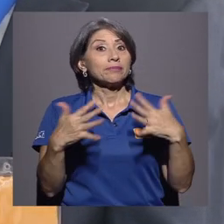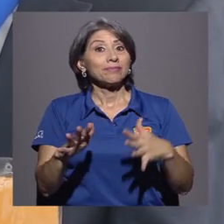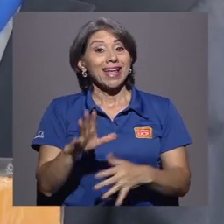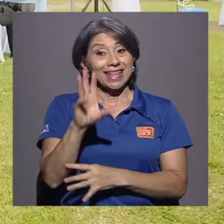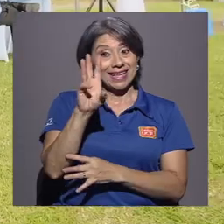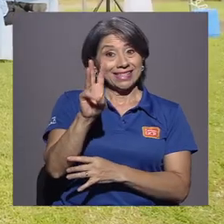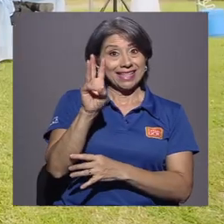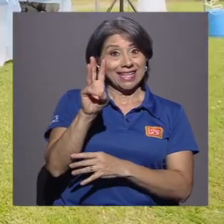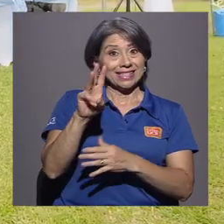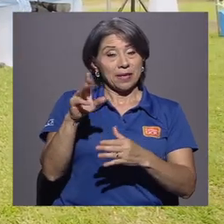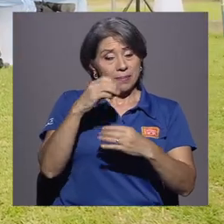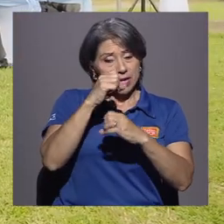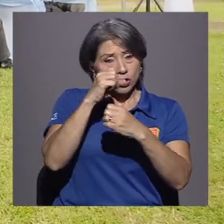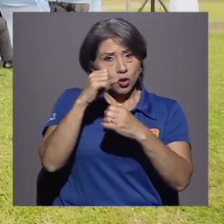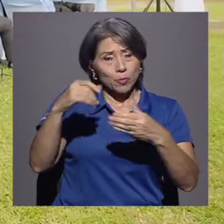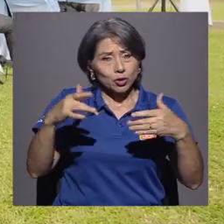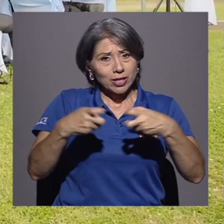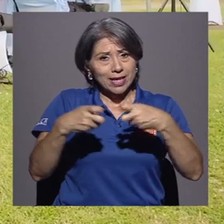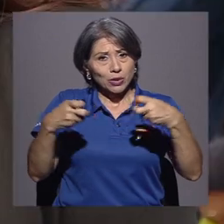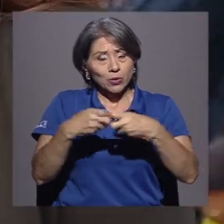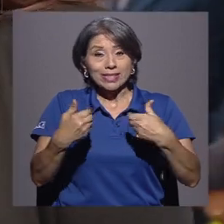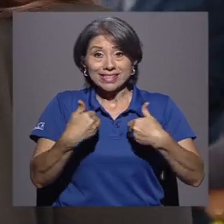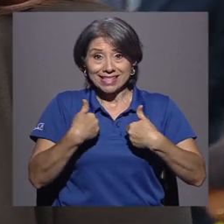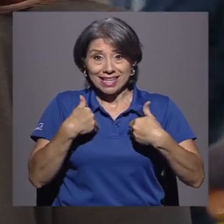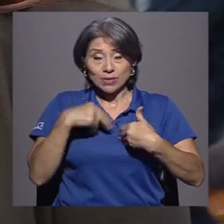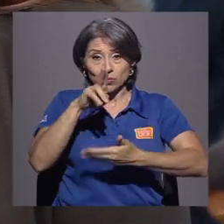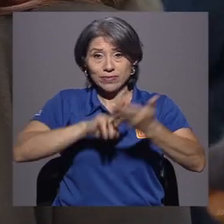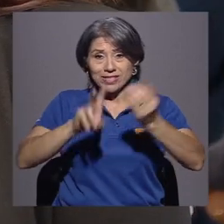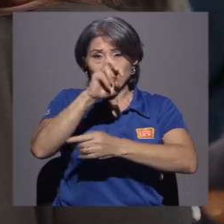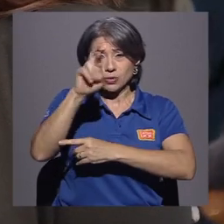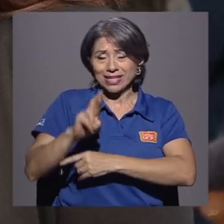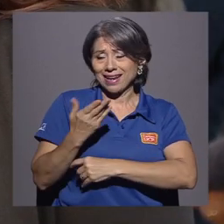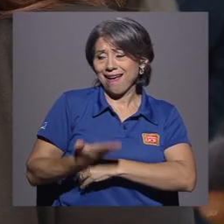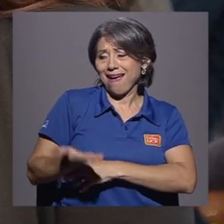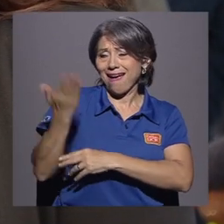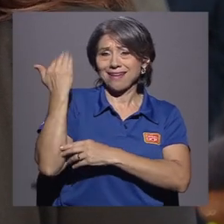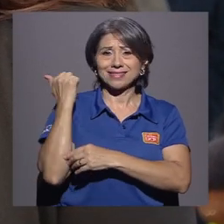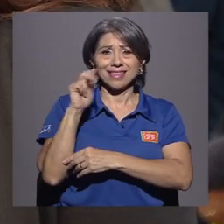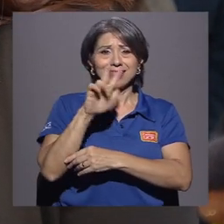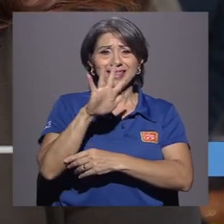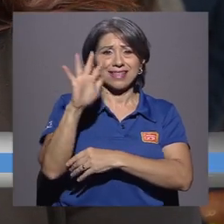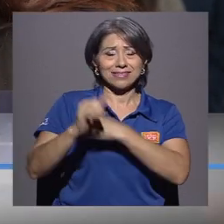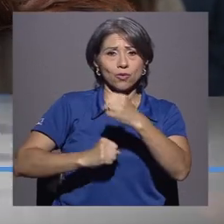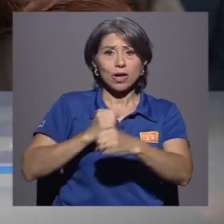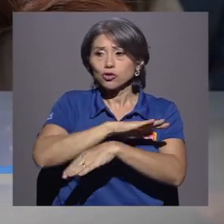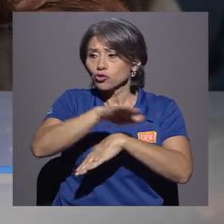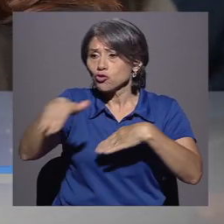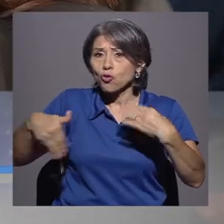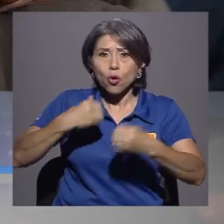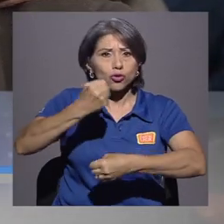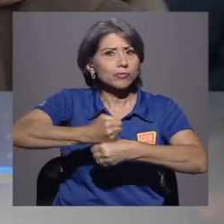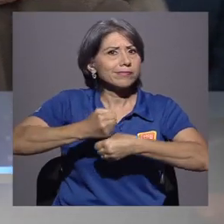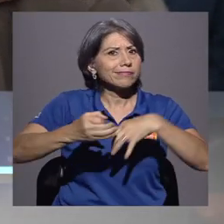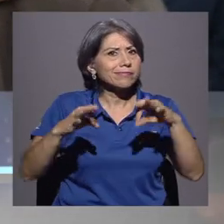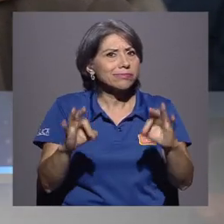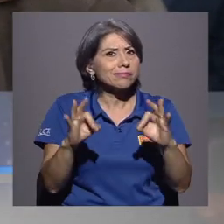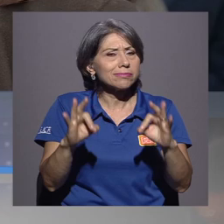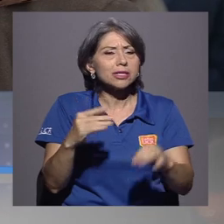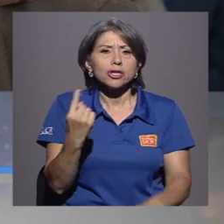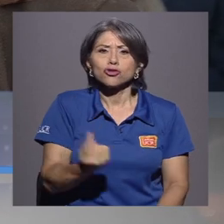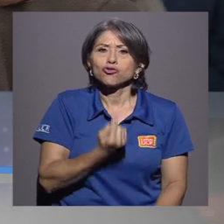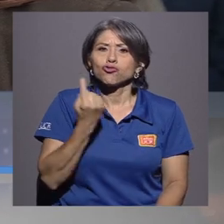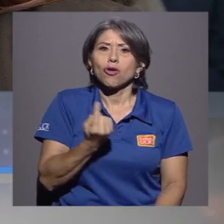seis microscopios electrónicos que tiene la Universidad de Costa Rica desde hace 35 años todos están funcionando y